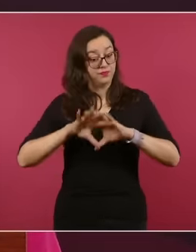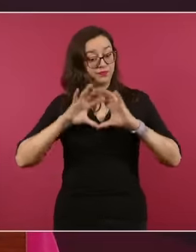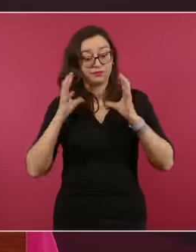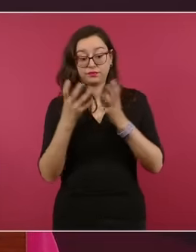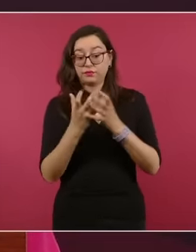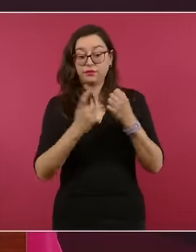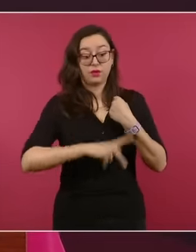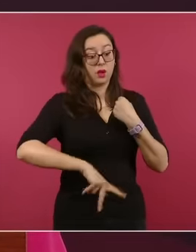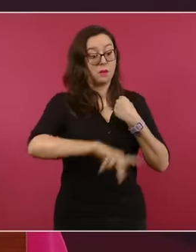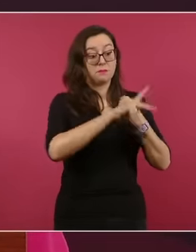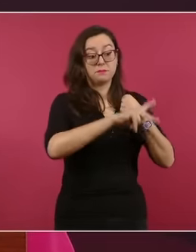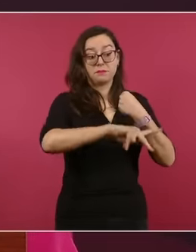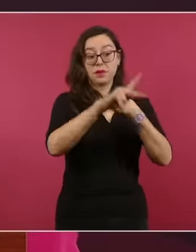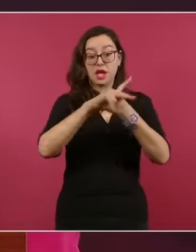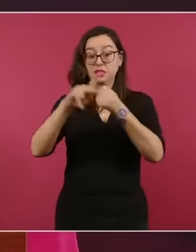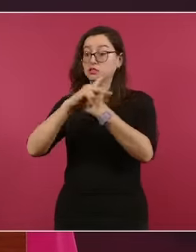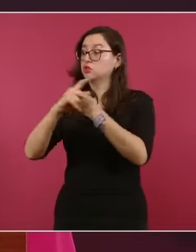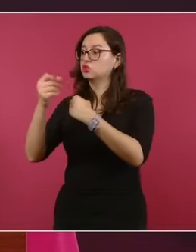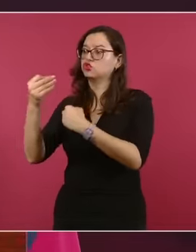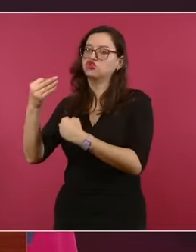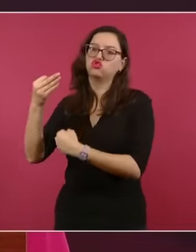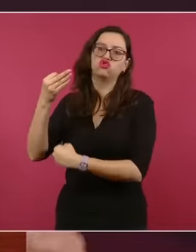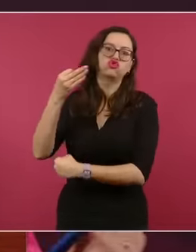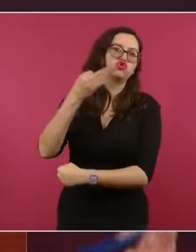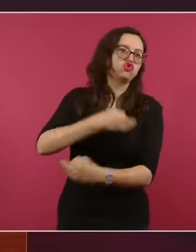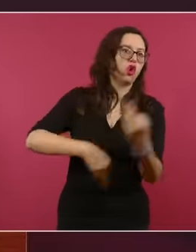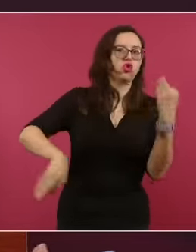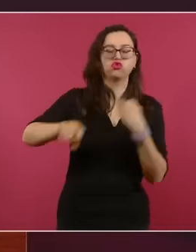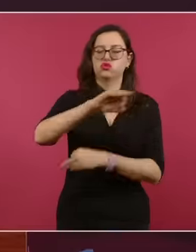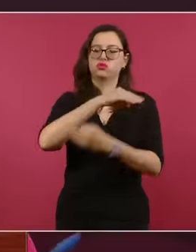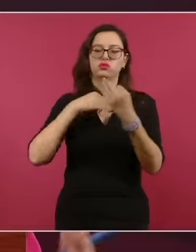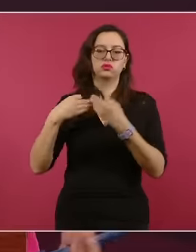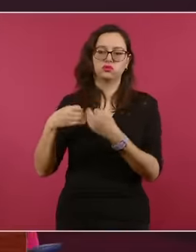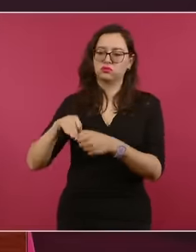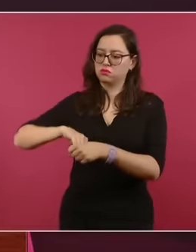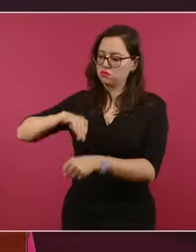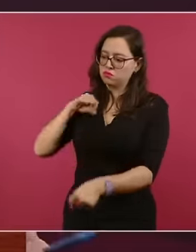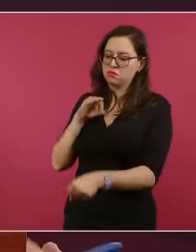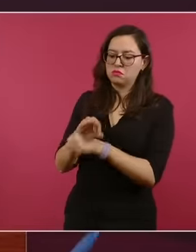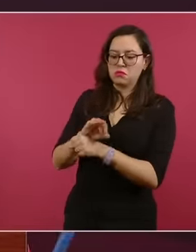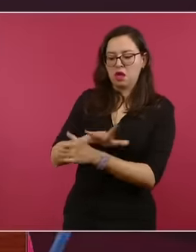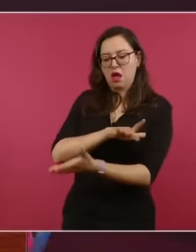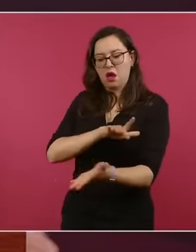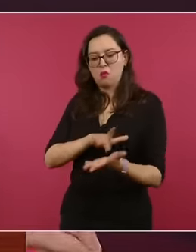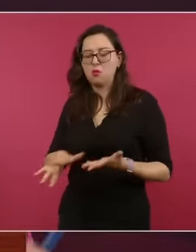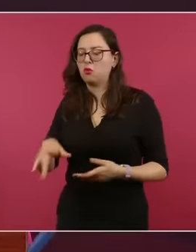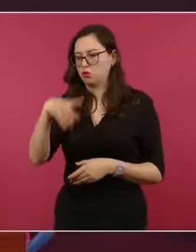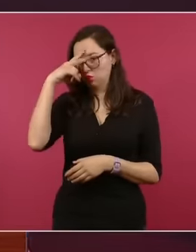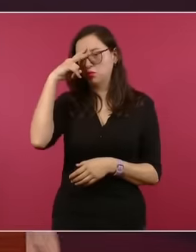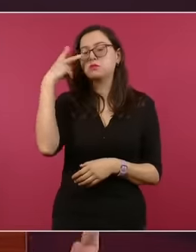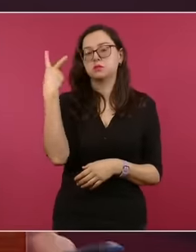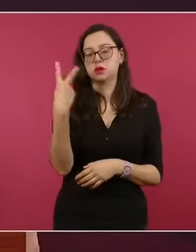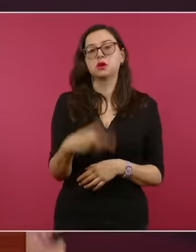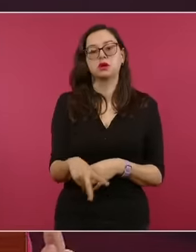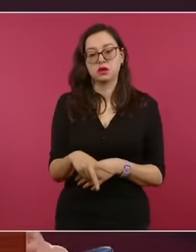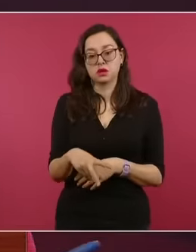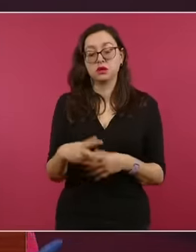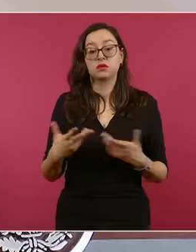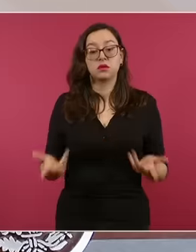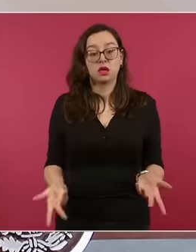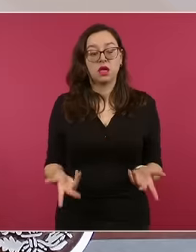Canadá, Europa, casi todos los países de Europa. Ahora el Medio Oriente se está empezando a sumar, Asia,